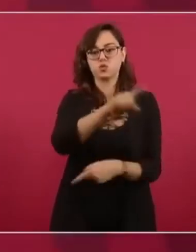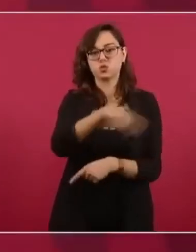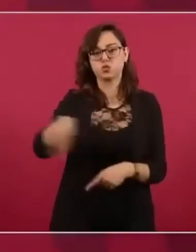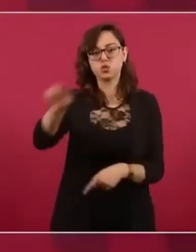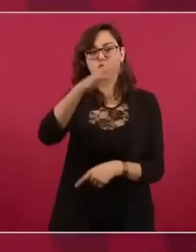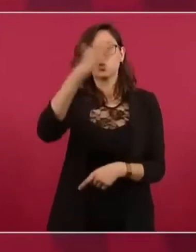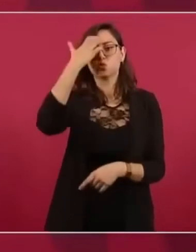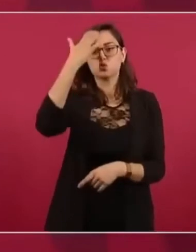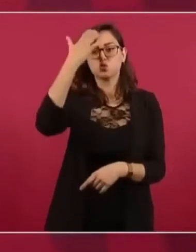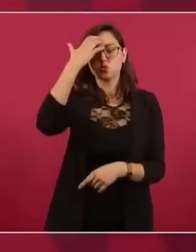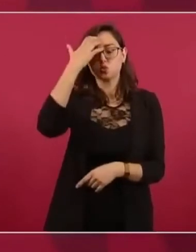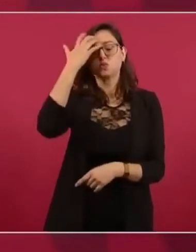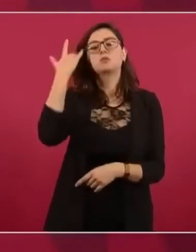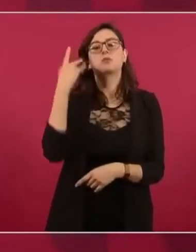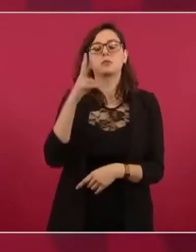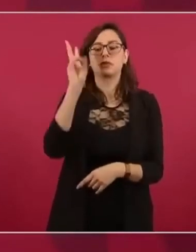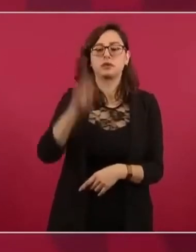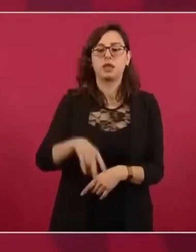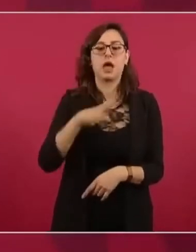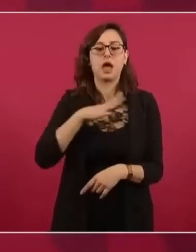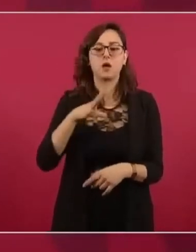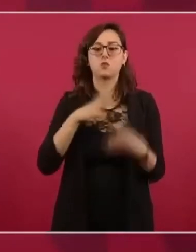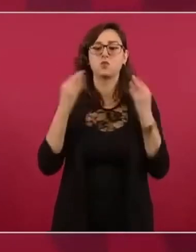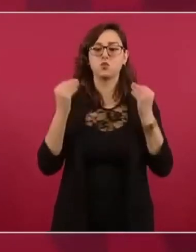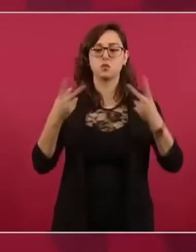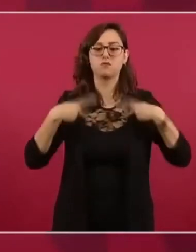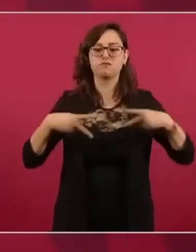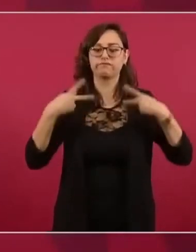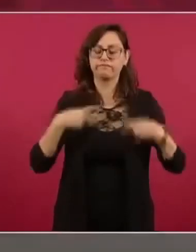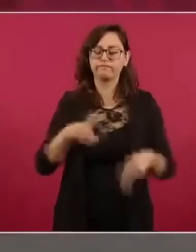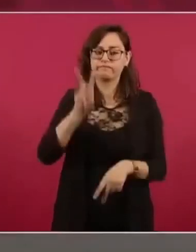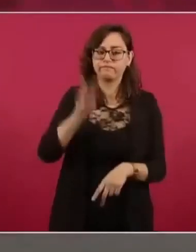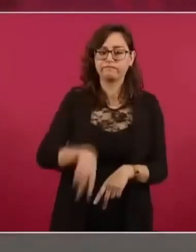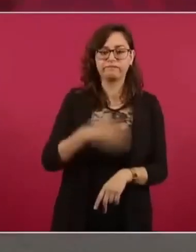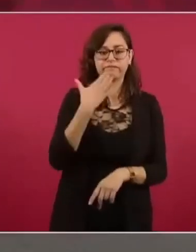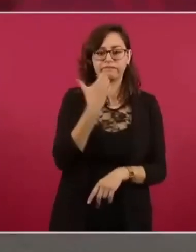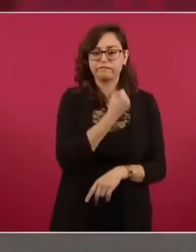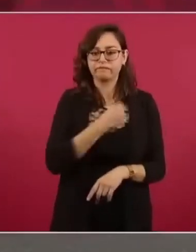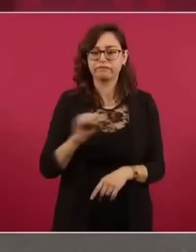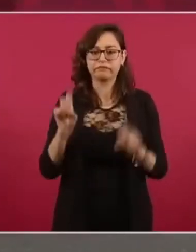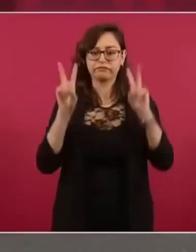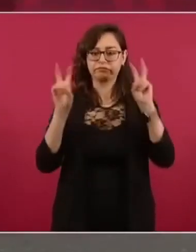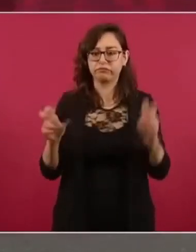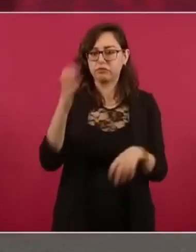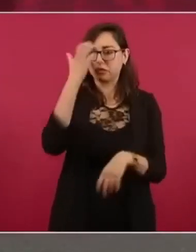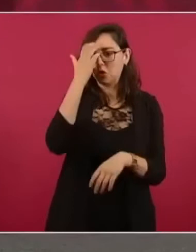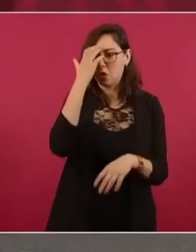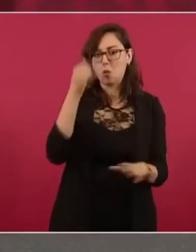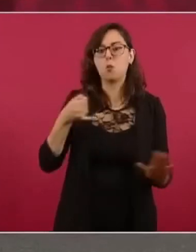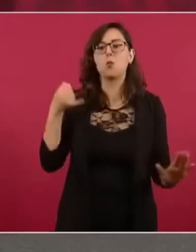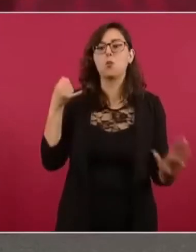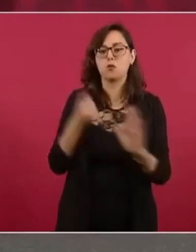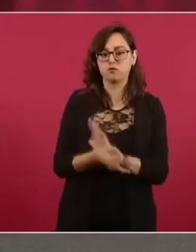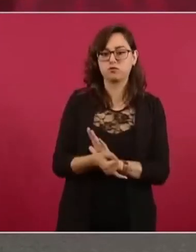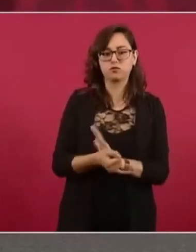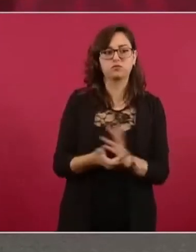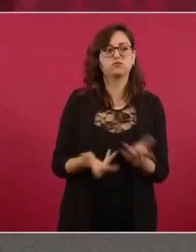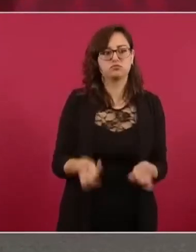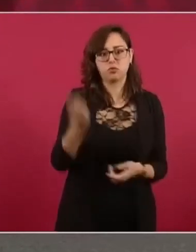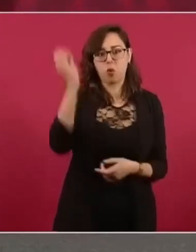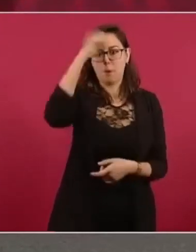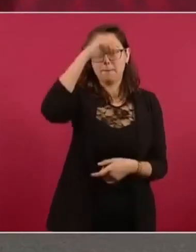como hay muchos especialistas, verdaderos expertos en la materia, pues que opinen